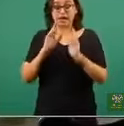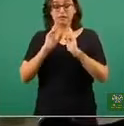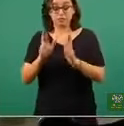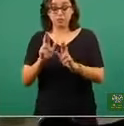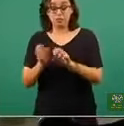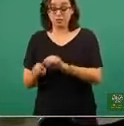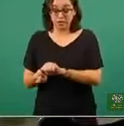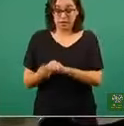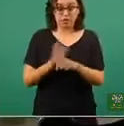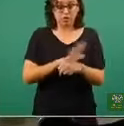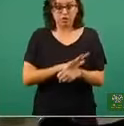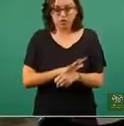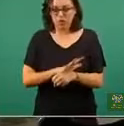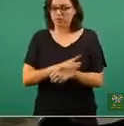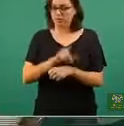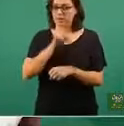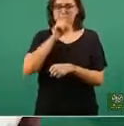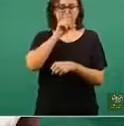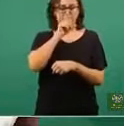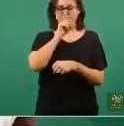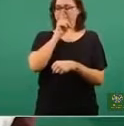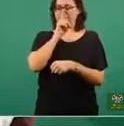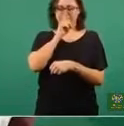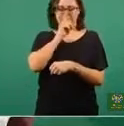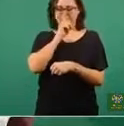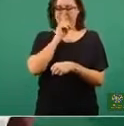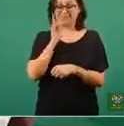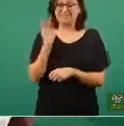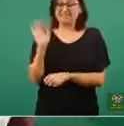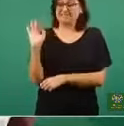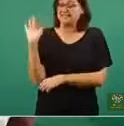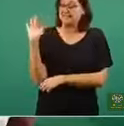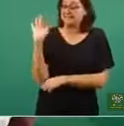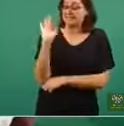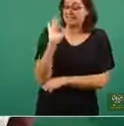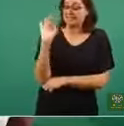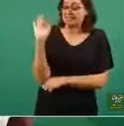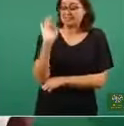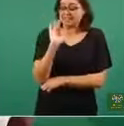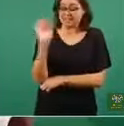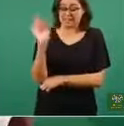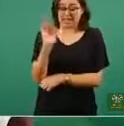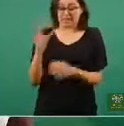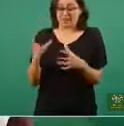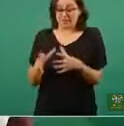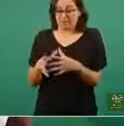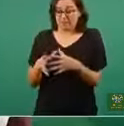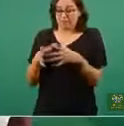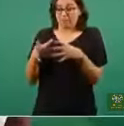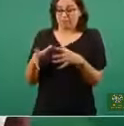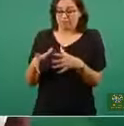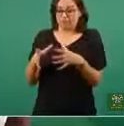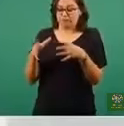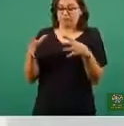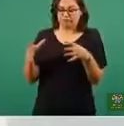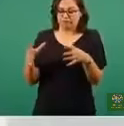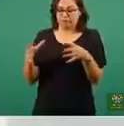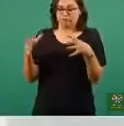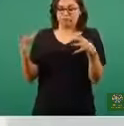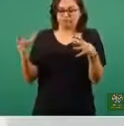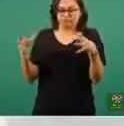comentaba al principio, de incrementos que ya representen un rebrote como tal o una magnitud